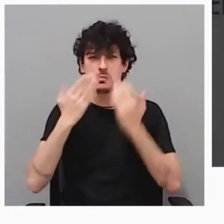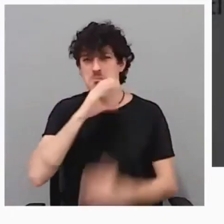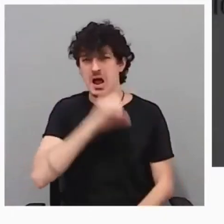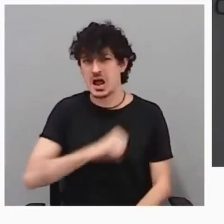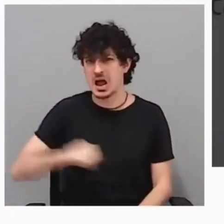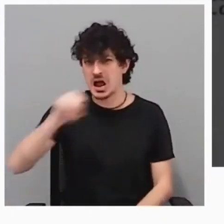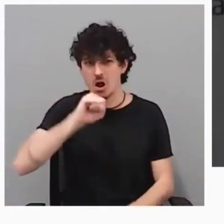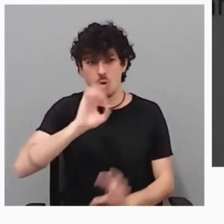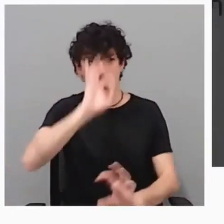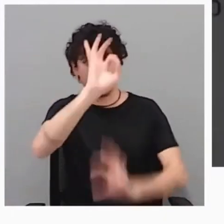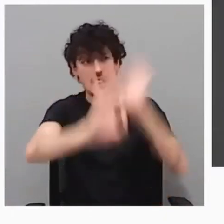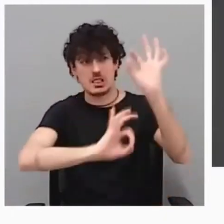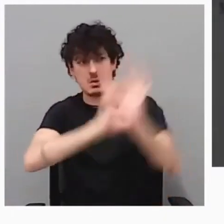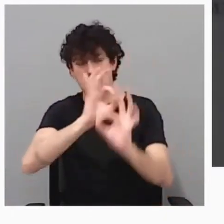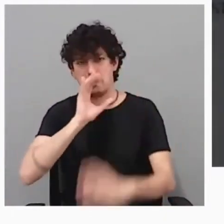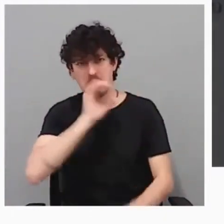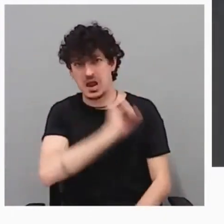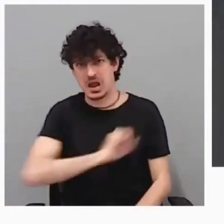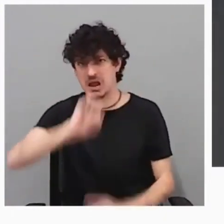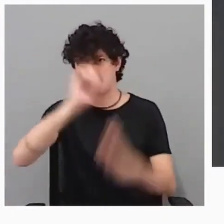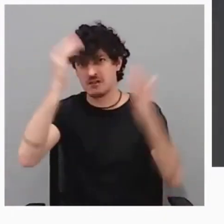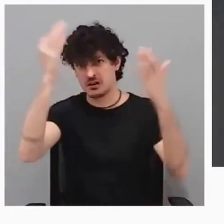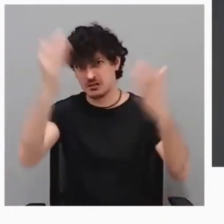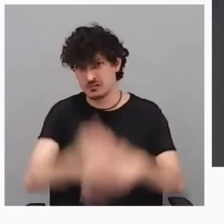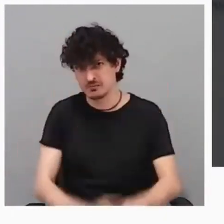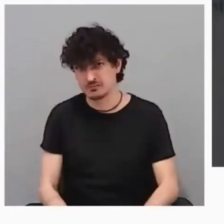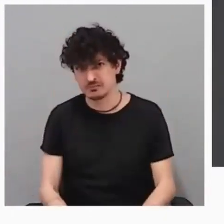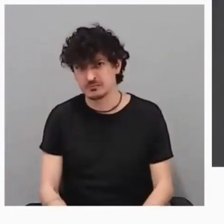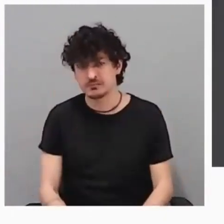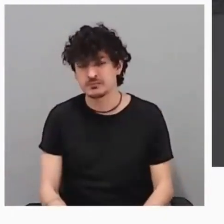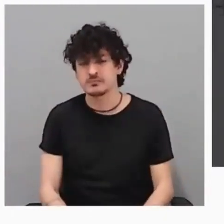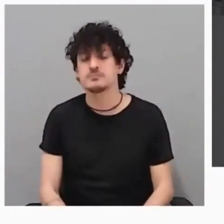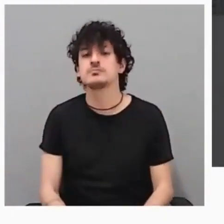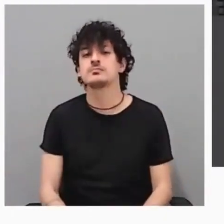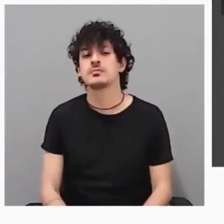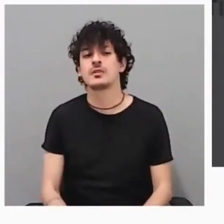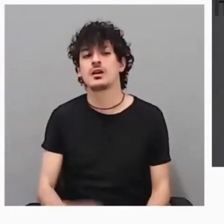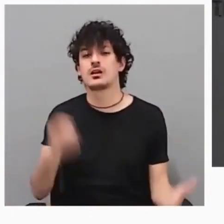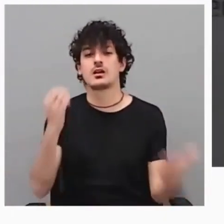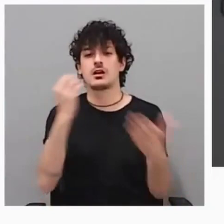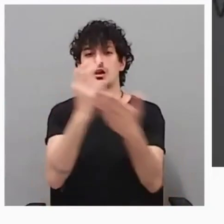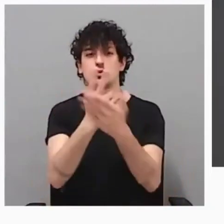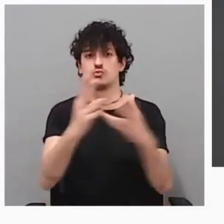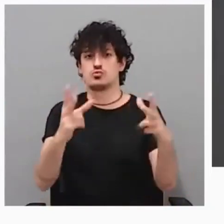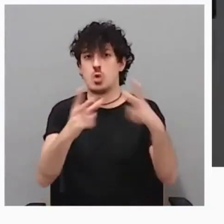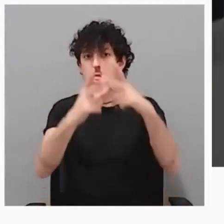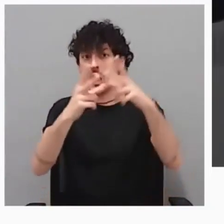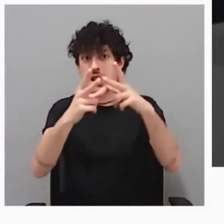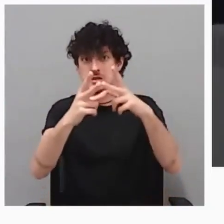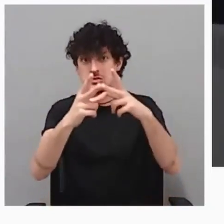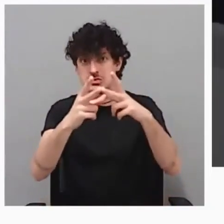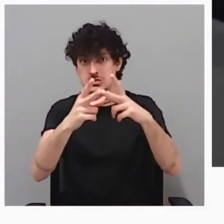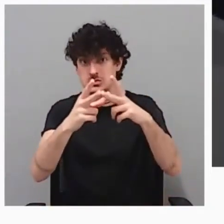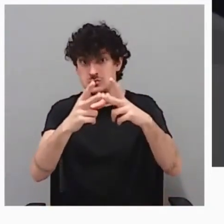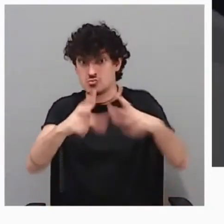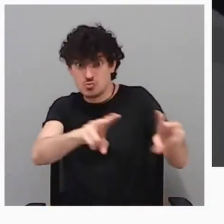organización. Bueno, cómo dar respuesta a los nuevos retos sociales poniendo a las personas en el centro.